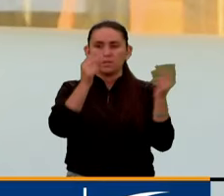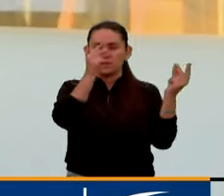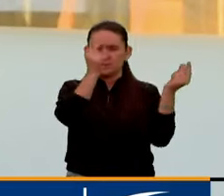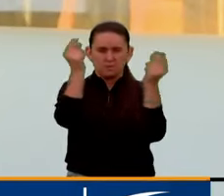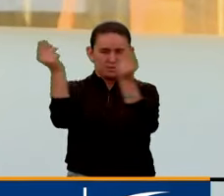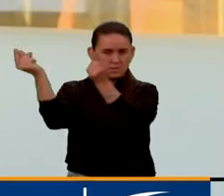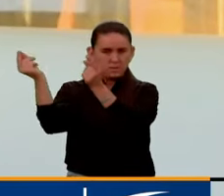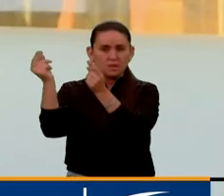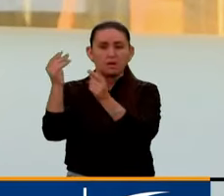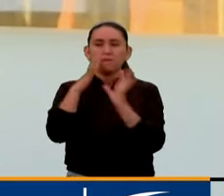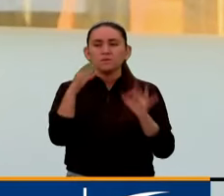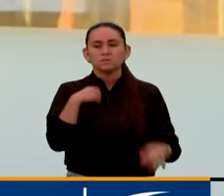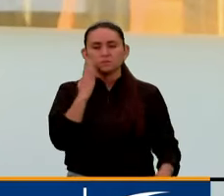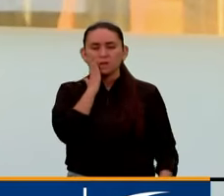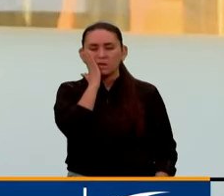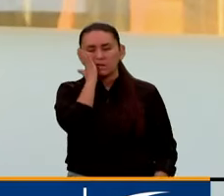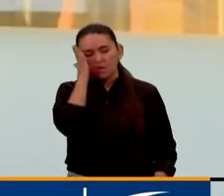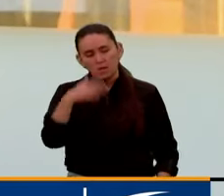pasaba como dormida,